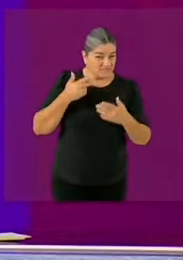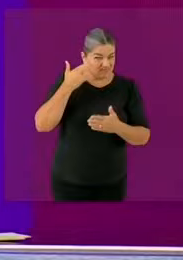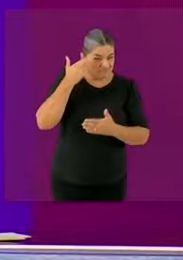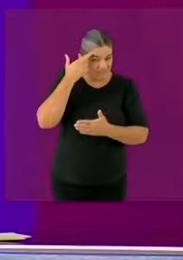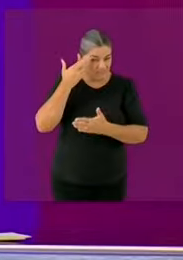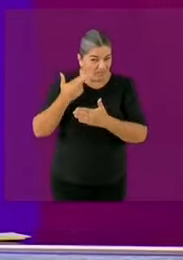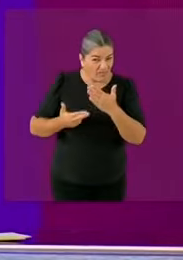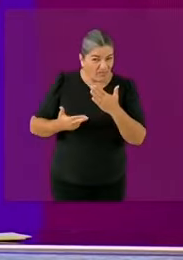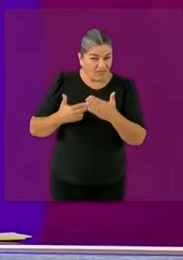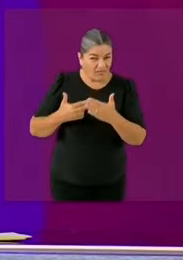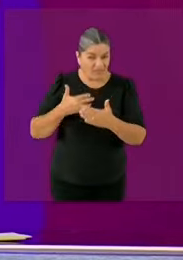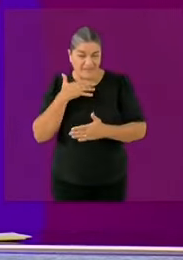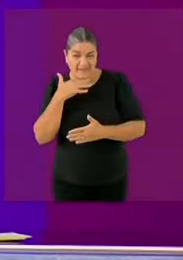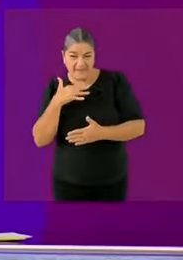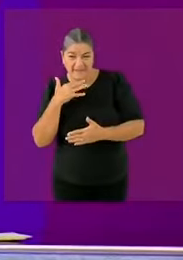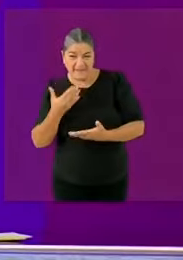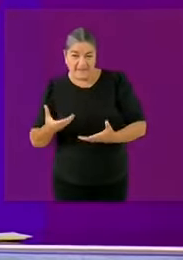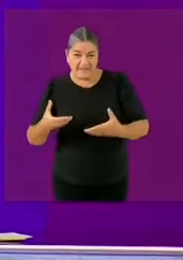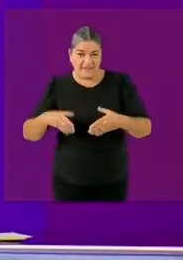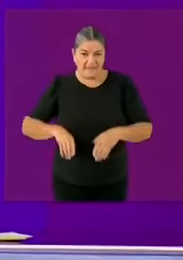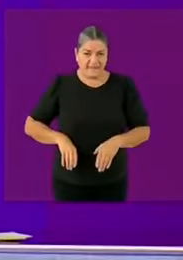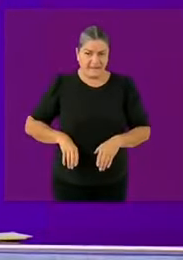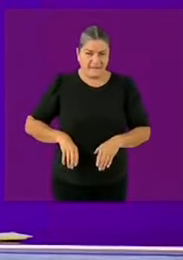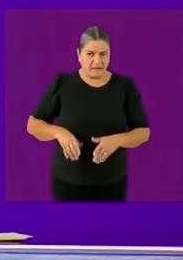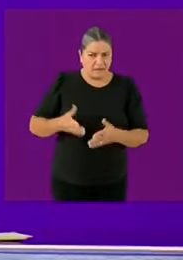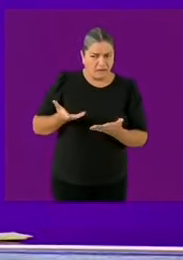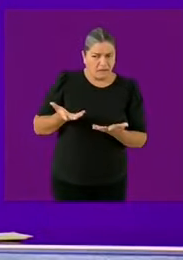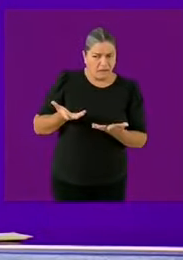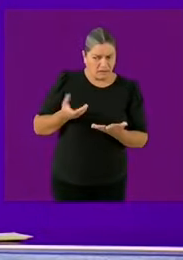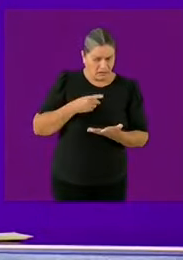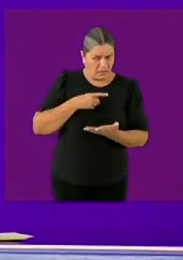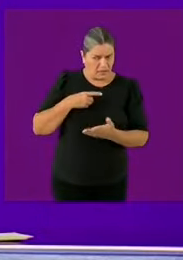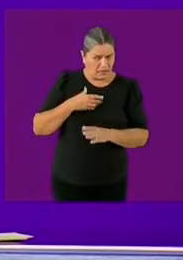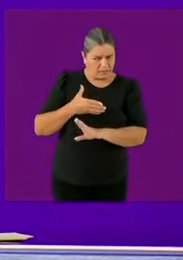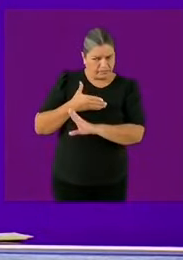no se hizo un mercado aquí en el escandón y lo agradecí al juez.